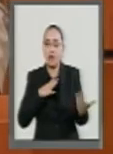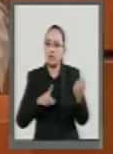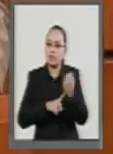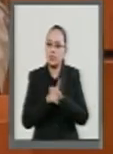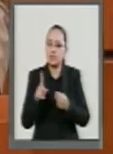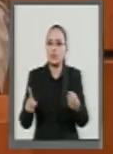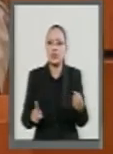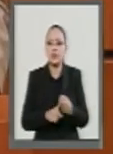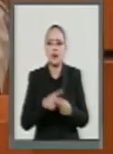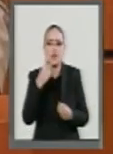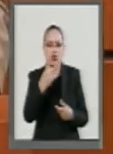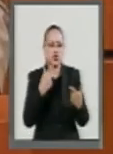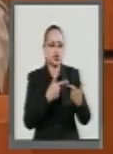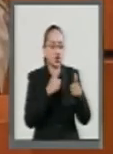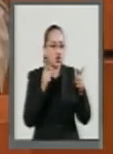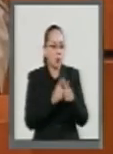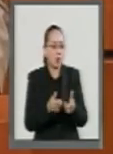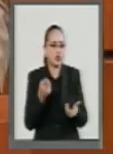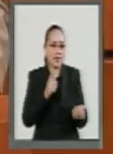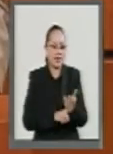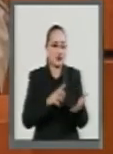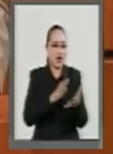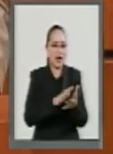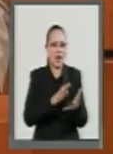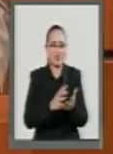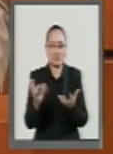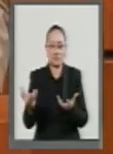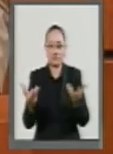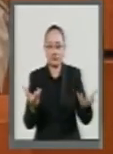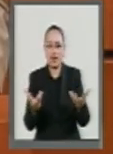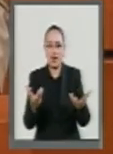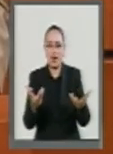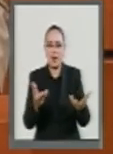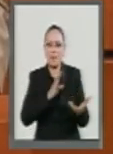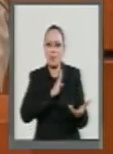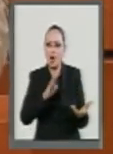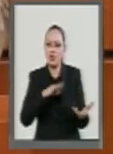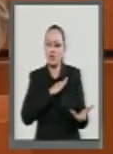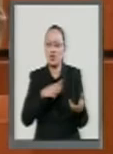dos grupos del penal, pero solamente hubo reos muertos.